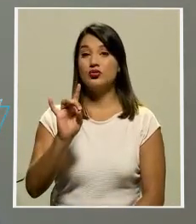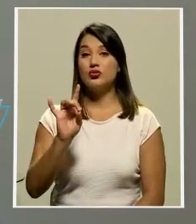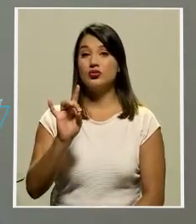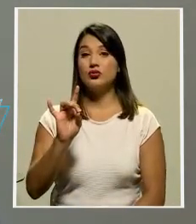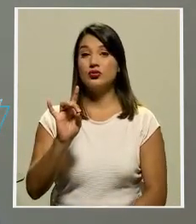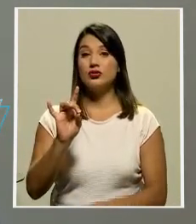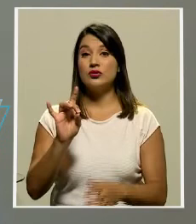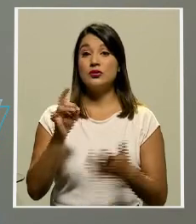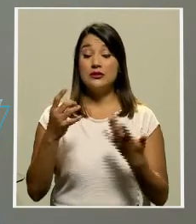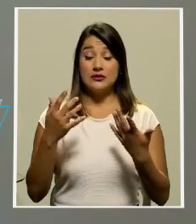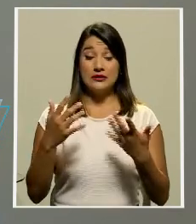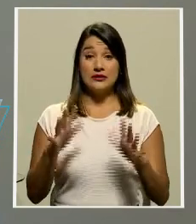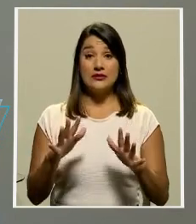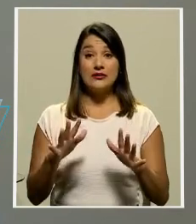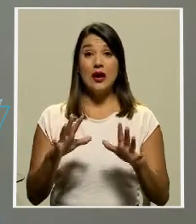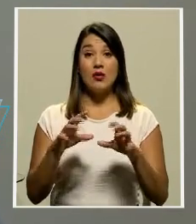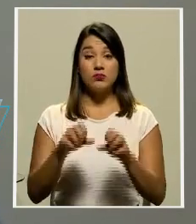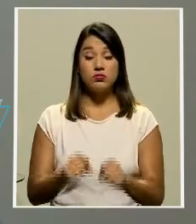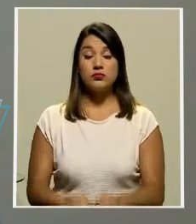ocupadas.